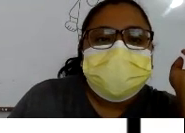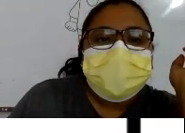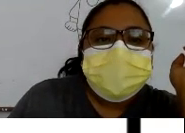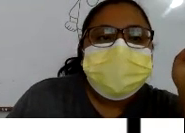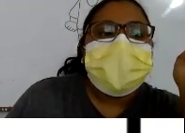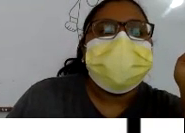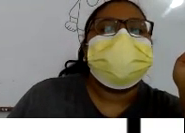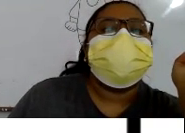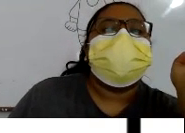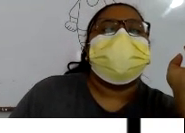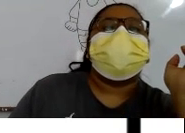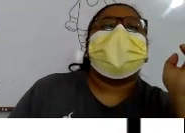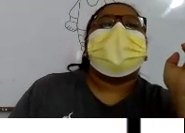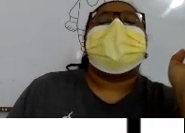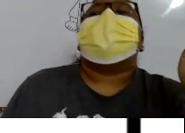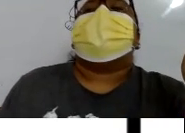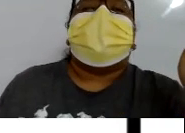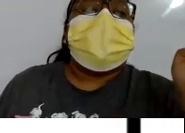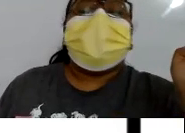Espérame Chicos Espérame